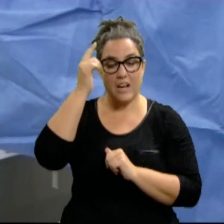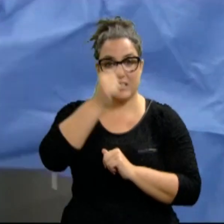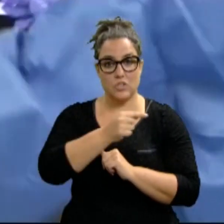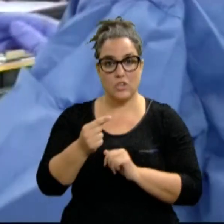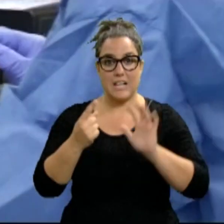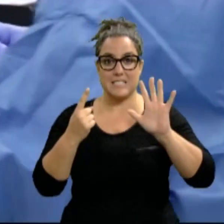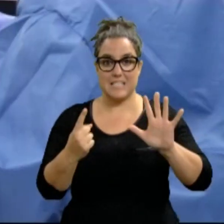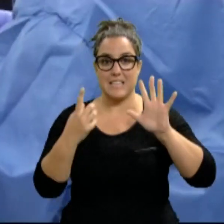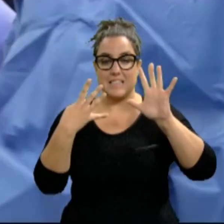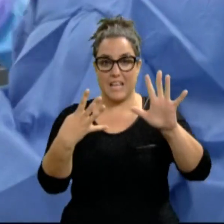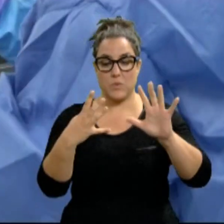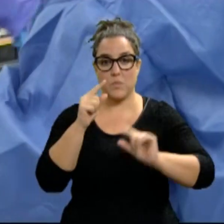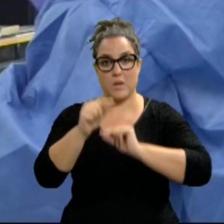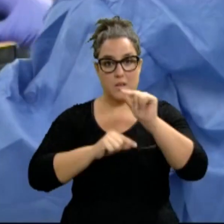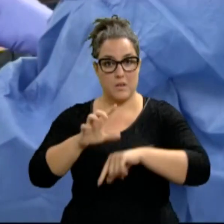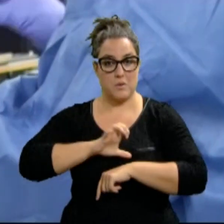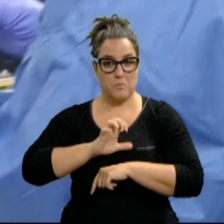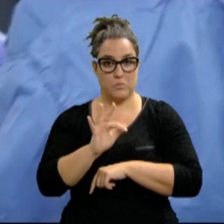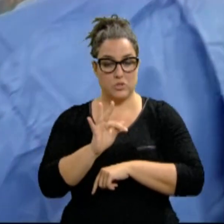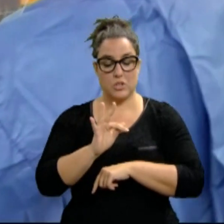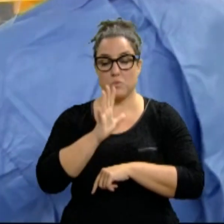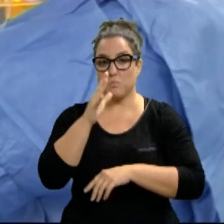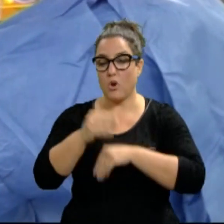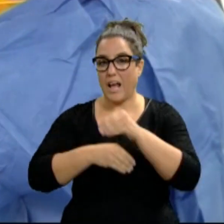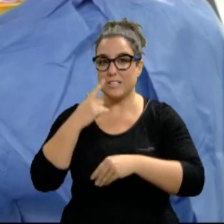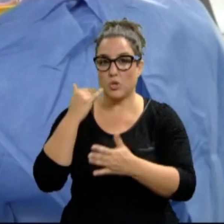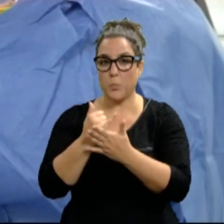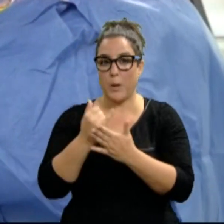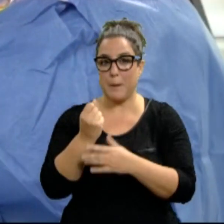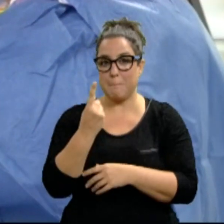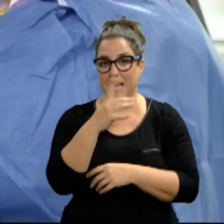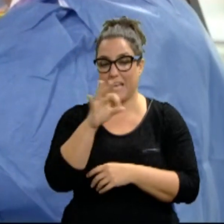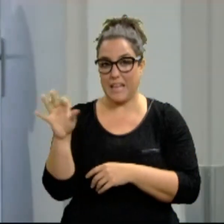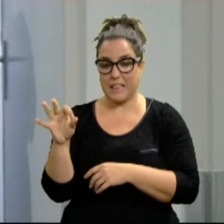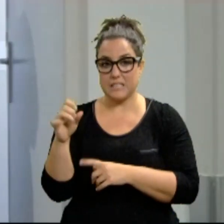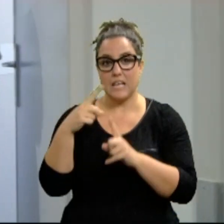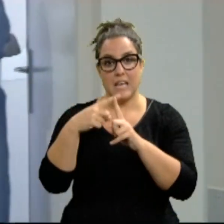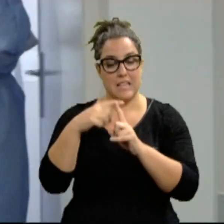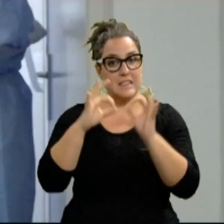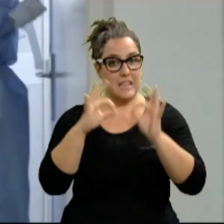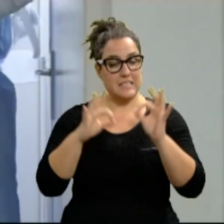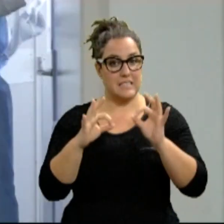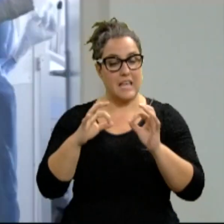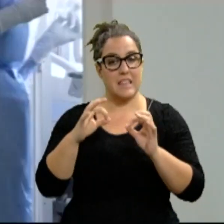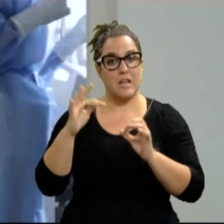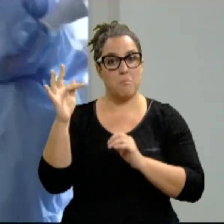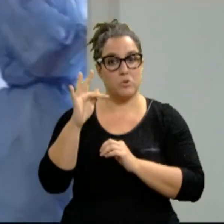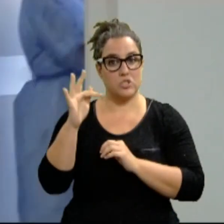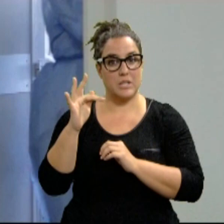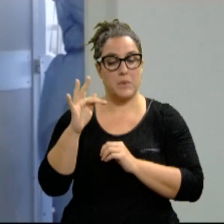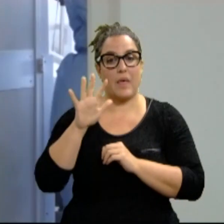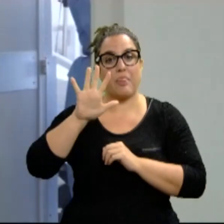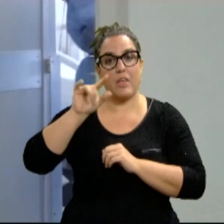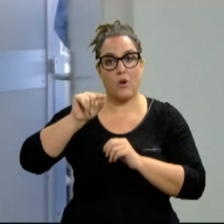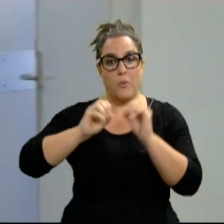nuevos positivos por COVID-19 después de realizar cerca de 1.500 pruebas. La positividad vuelve a situarse por debajo del 5